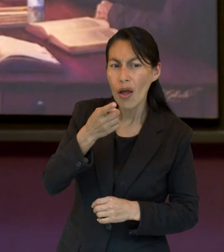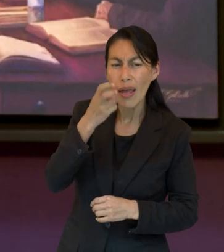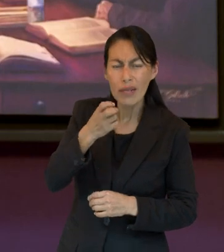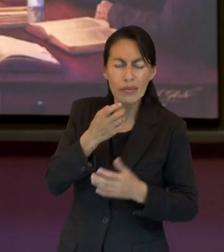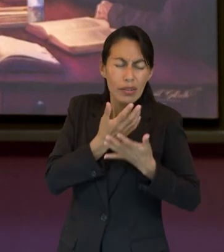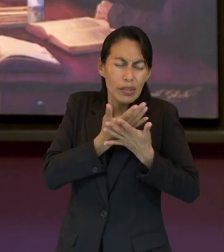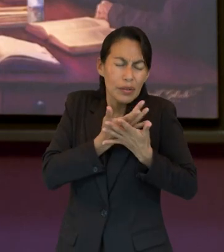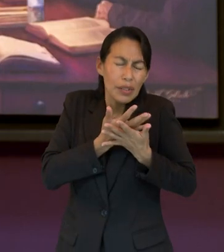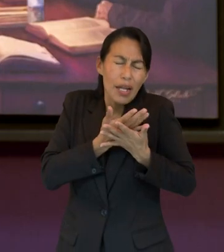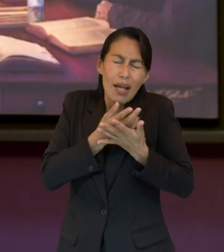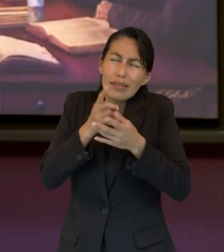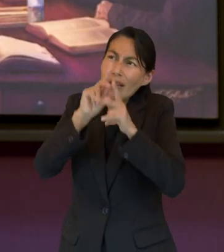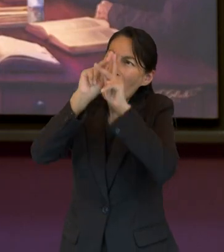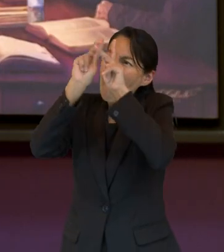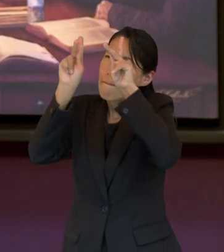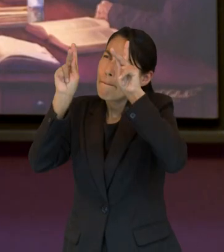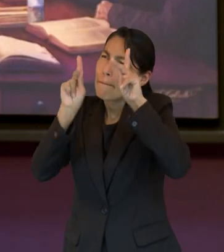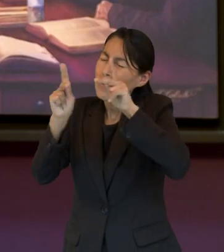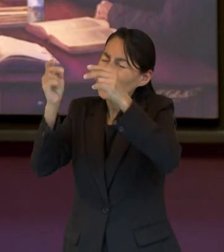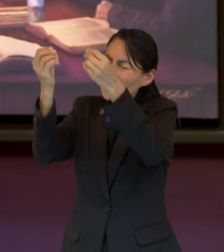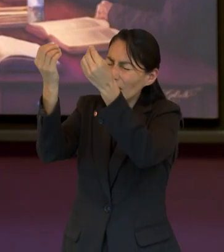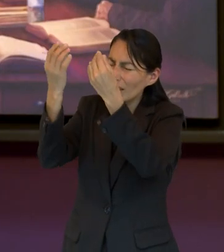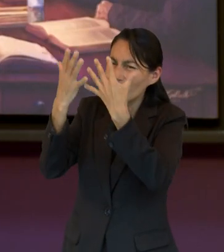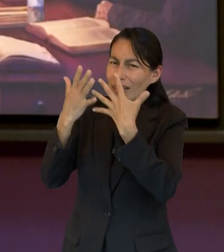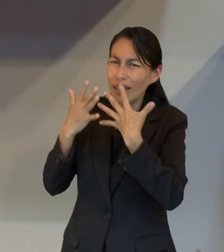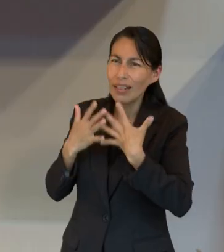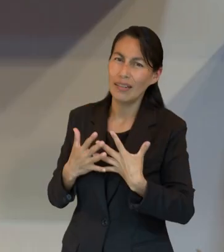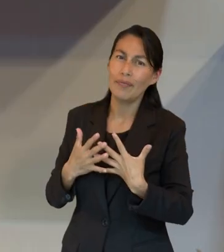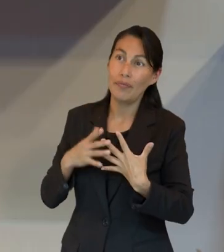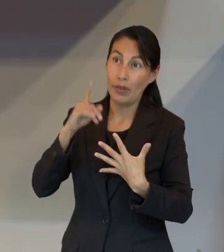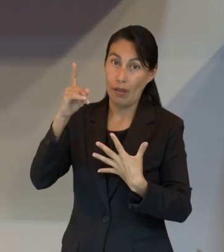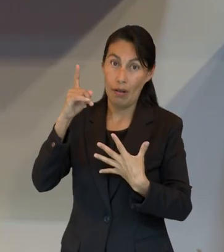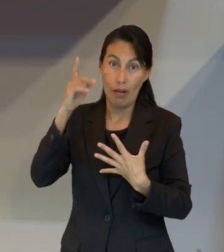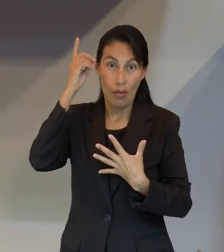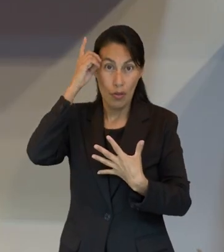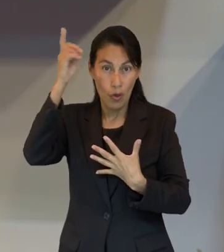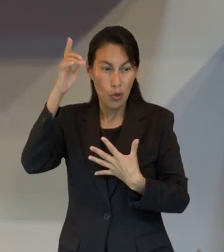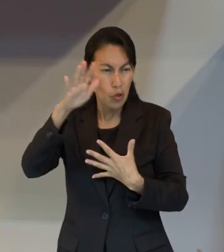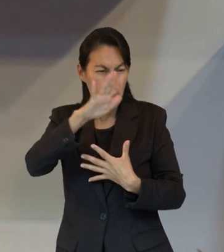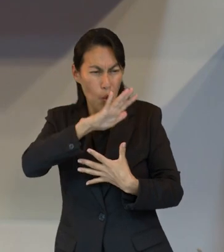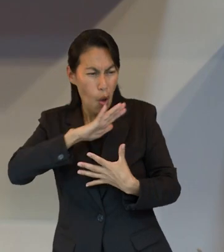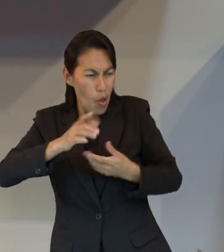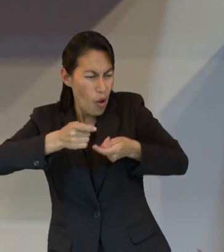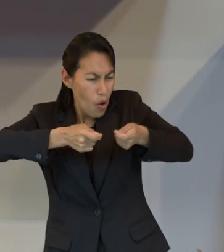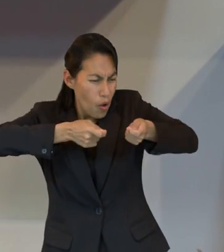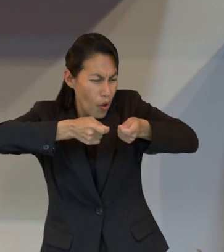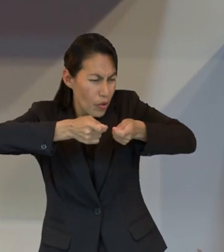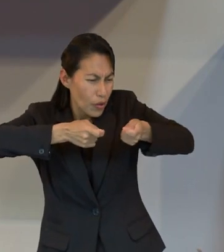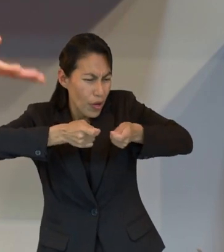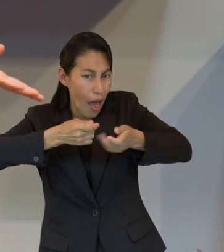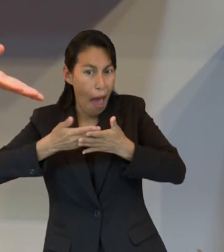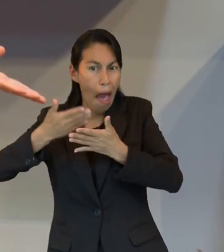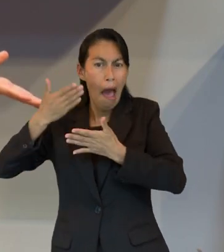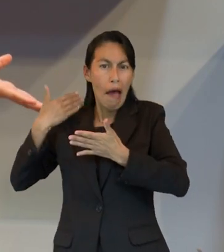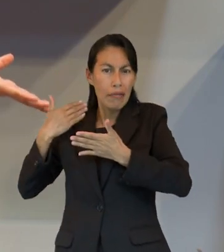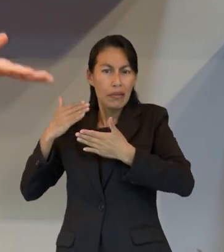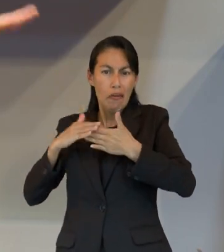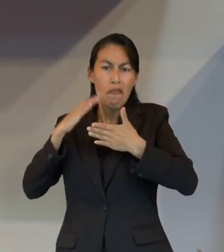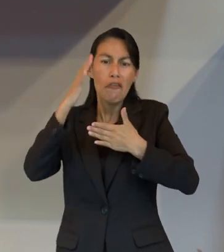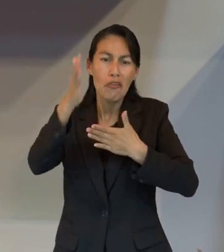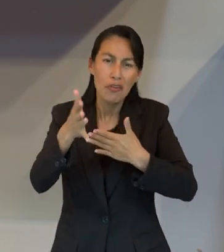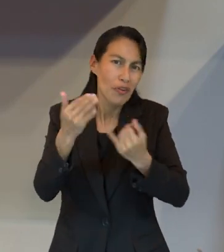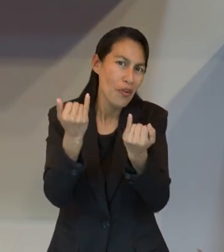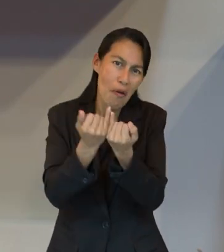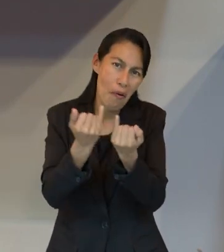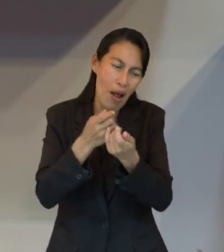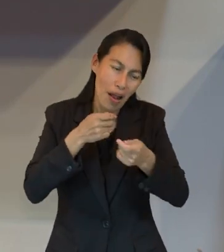es una esperanza que nos da paz el saber que todo está en las manos de Dios y que Él ha hecho cosas en el pasado y